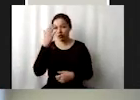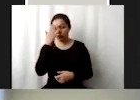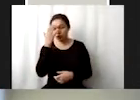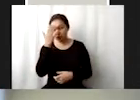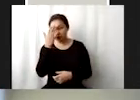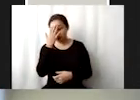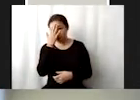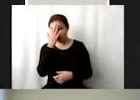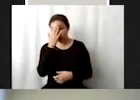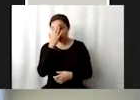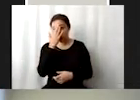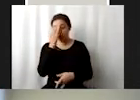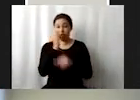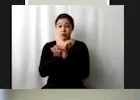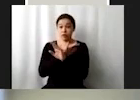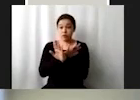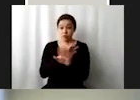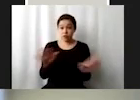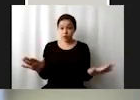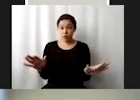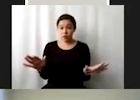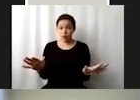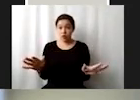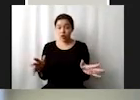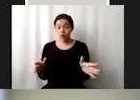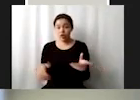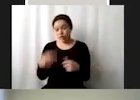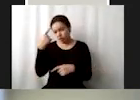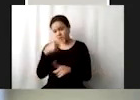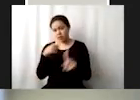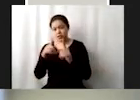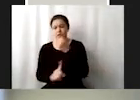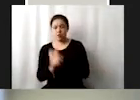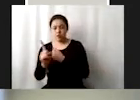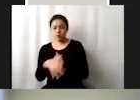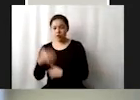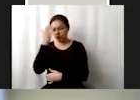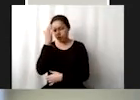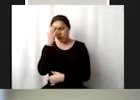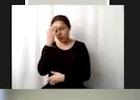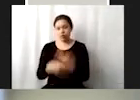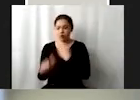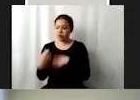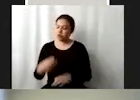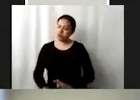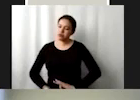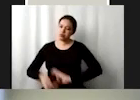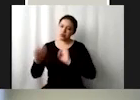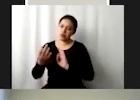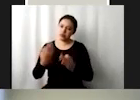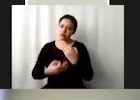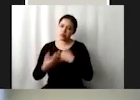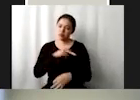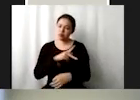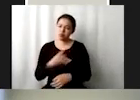que esté informada y sensibilizada de los retos de los problemas a los cuales nos enfrentamos como planeta todos y todas